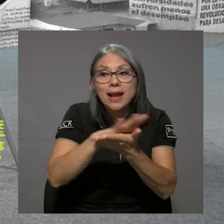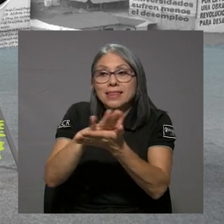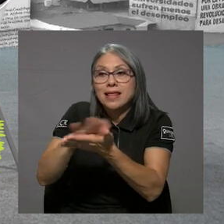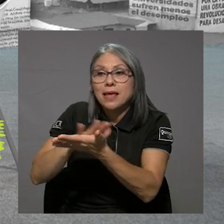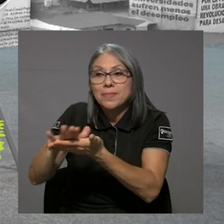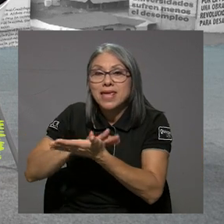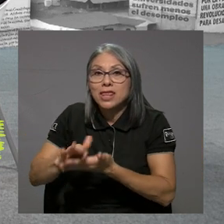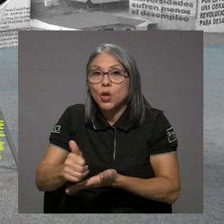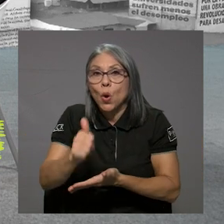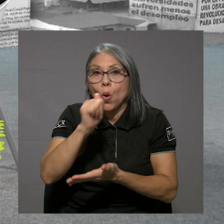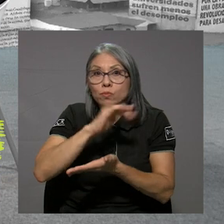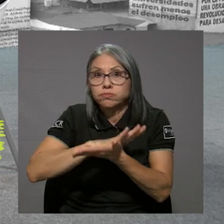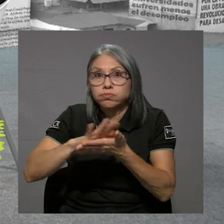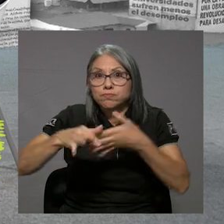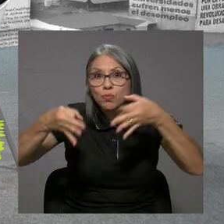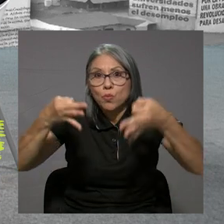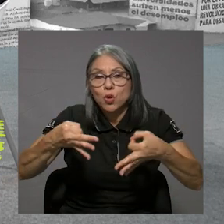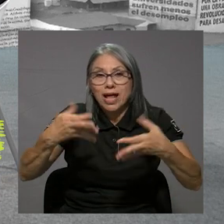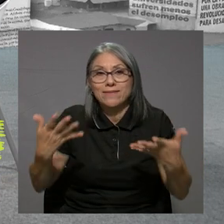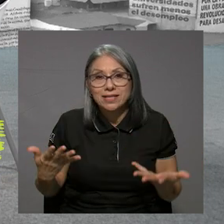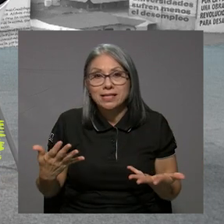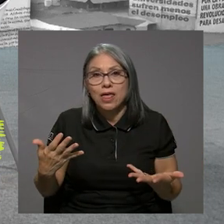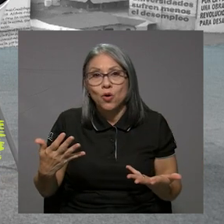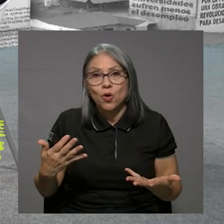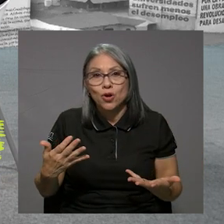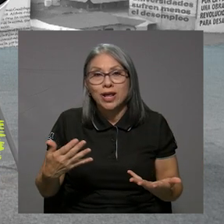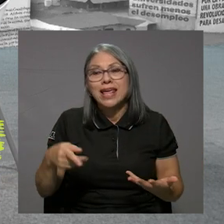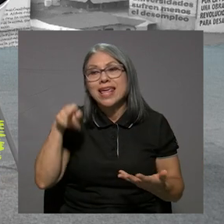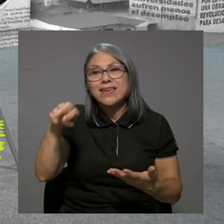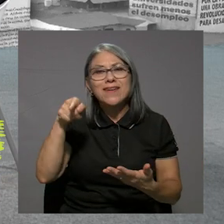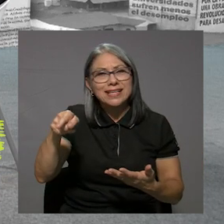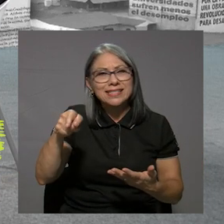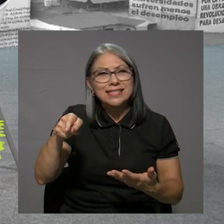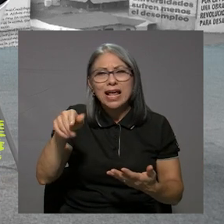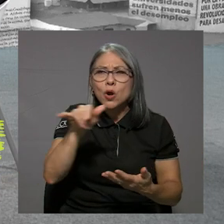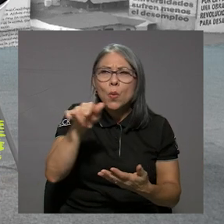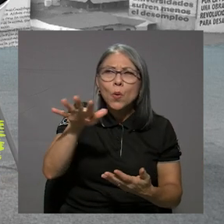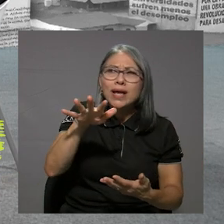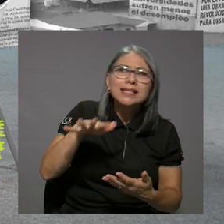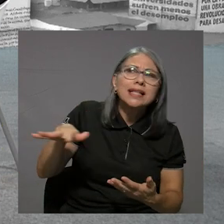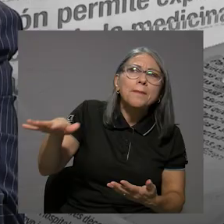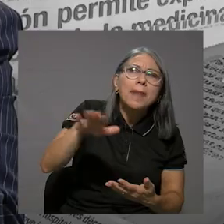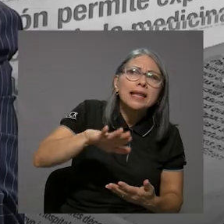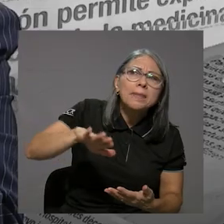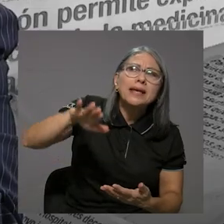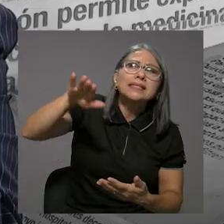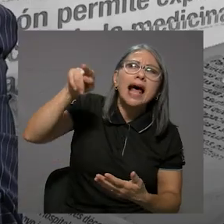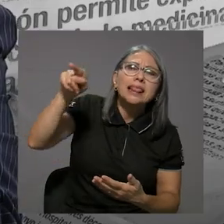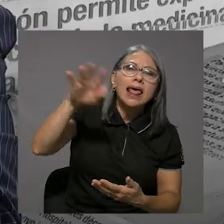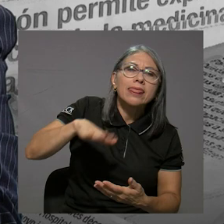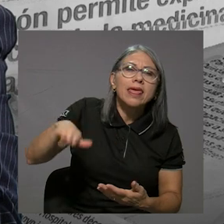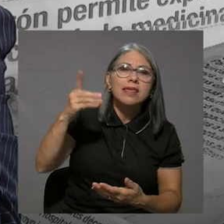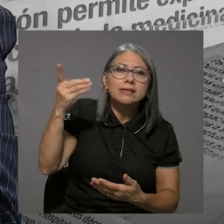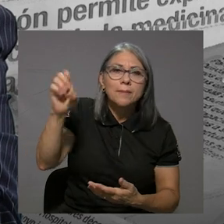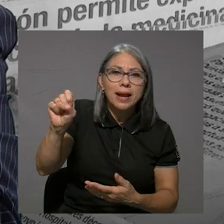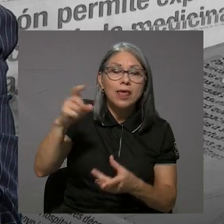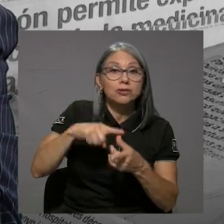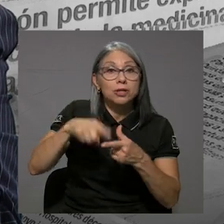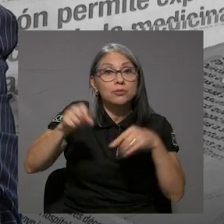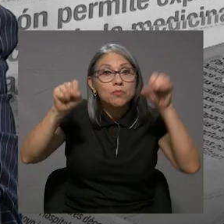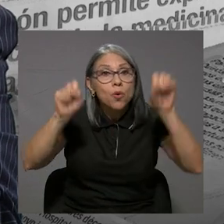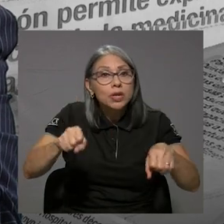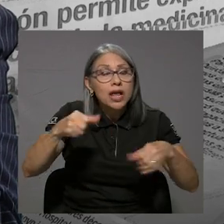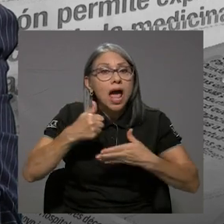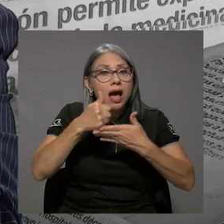potabilizadora, y va a estar, pues, en esta parte más alta de Desamparados. Entonces, podría ayudar y